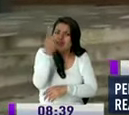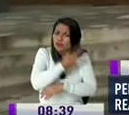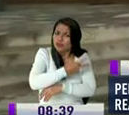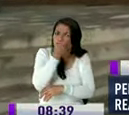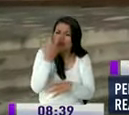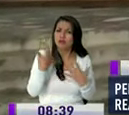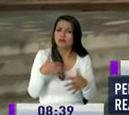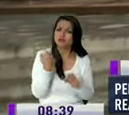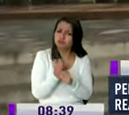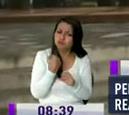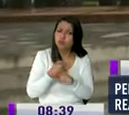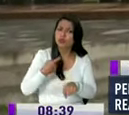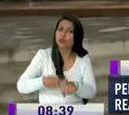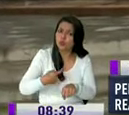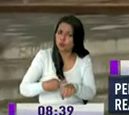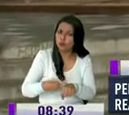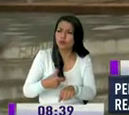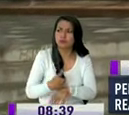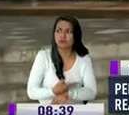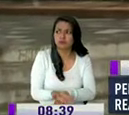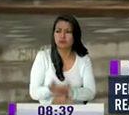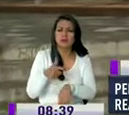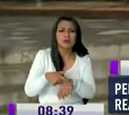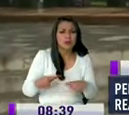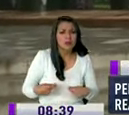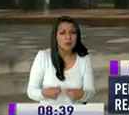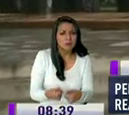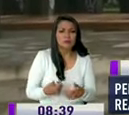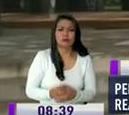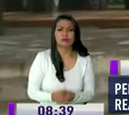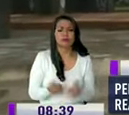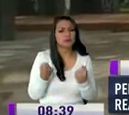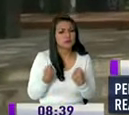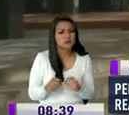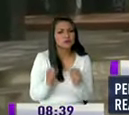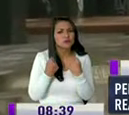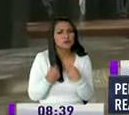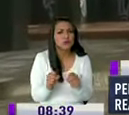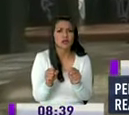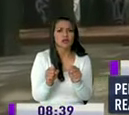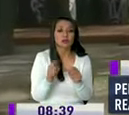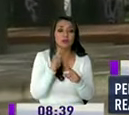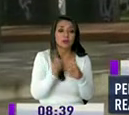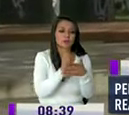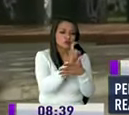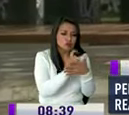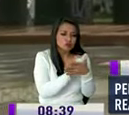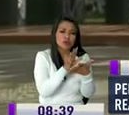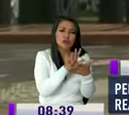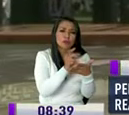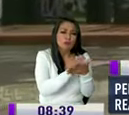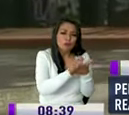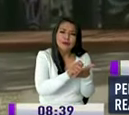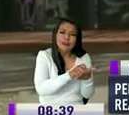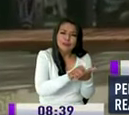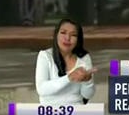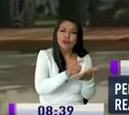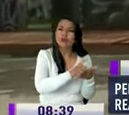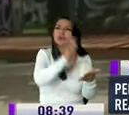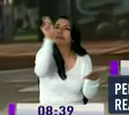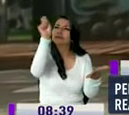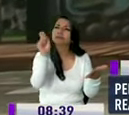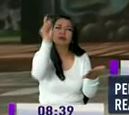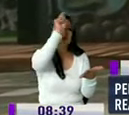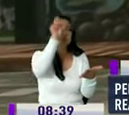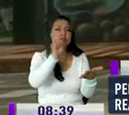trabajo que cuesta lleva bastante tiempo lleva el esfuerzo de crear un boceto lleva el esfuerzo de plasmar el arte acá entonces